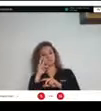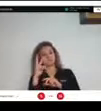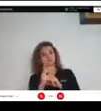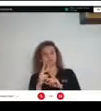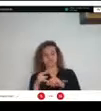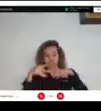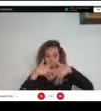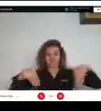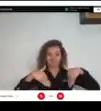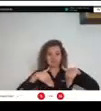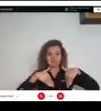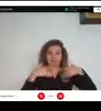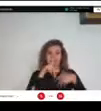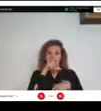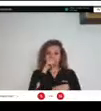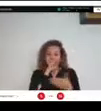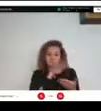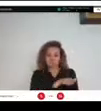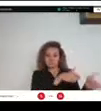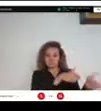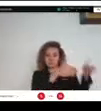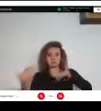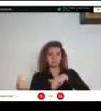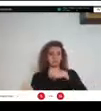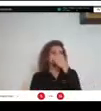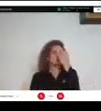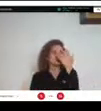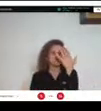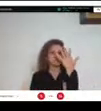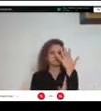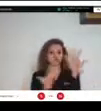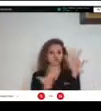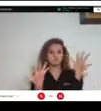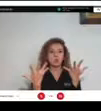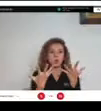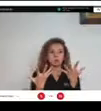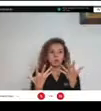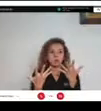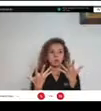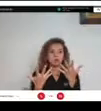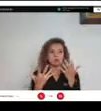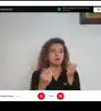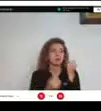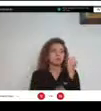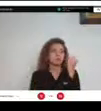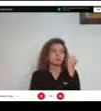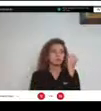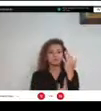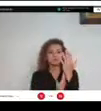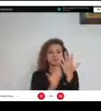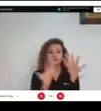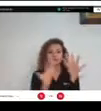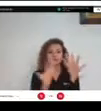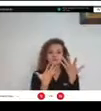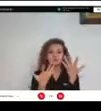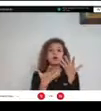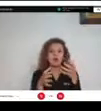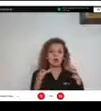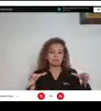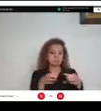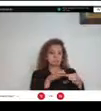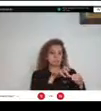morichal en Puerto Gaitán entonces afectó un nido donde habían varios ejemplares de estos